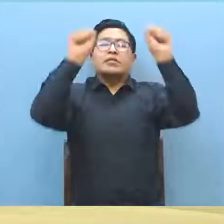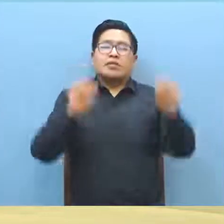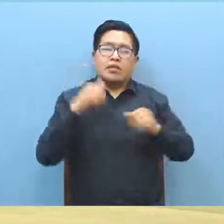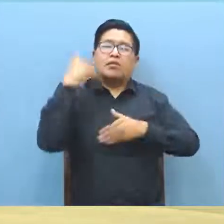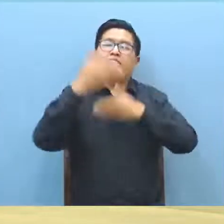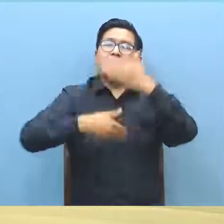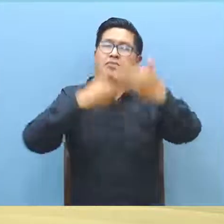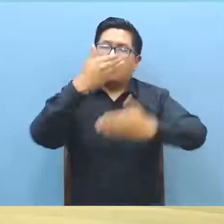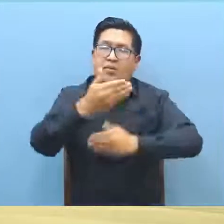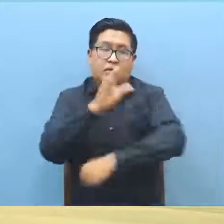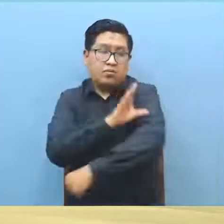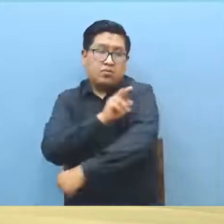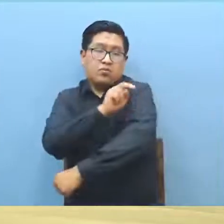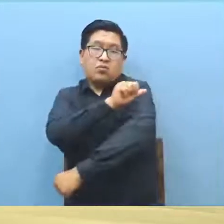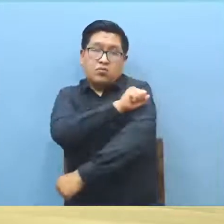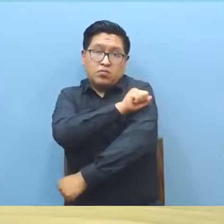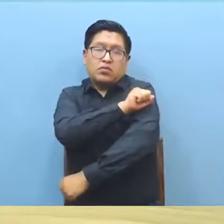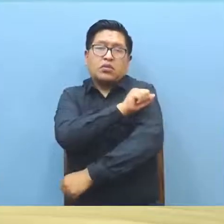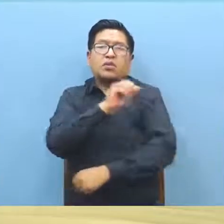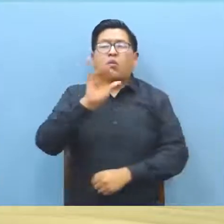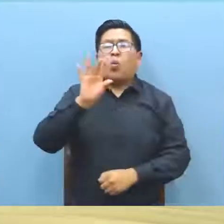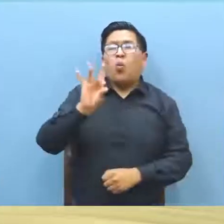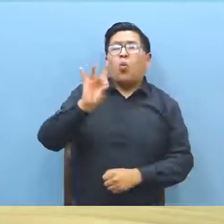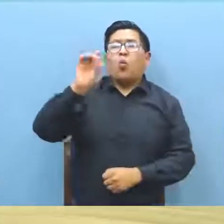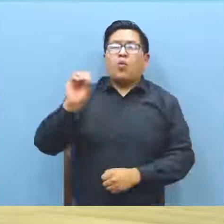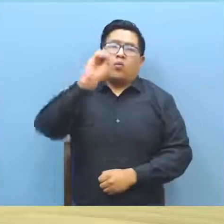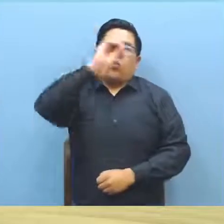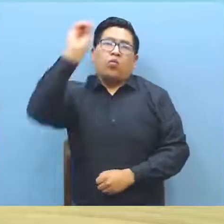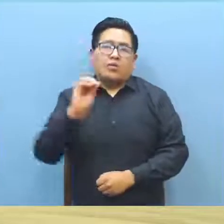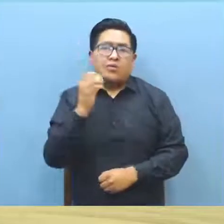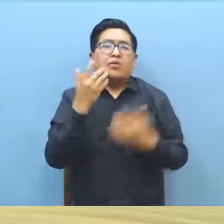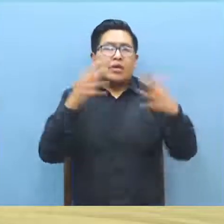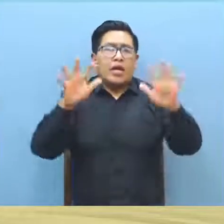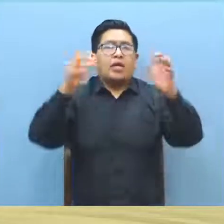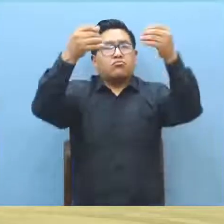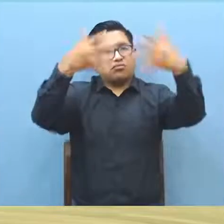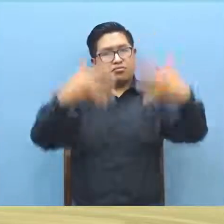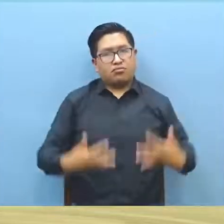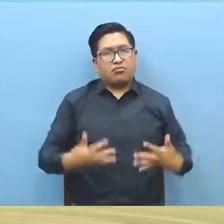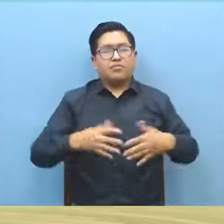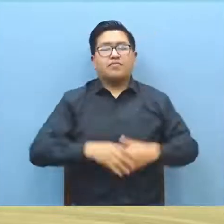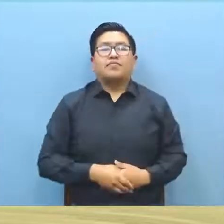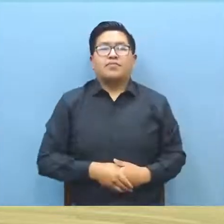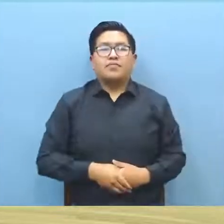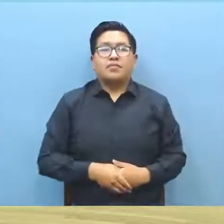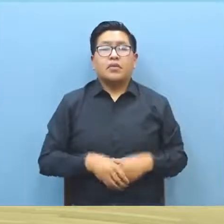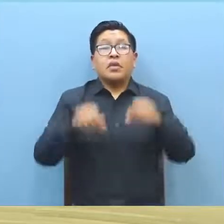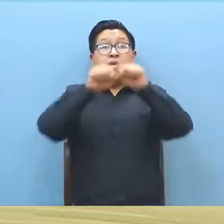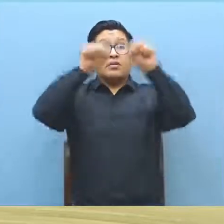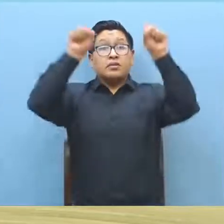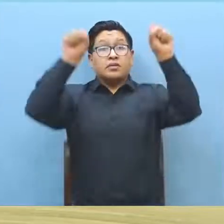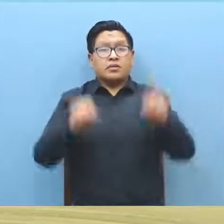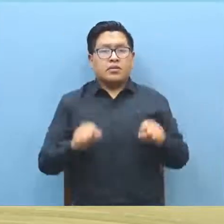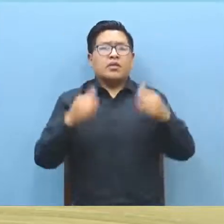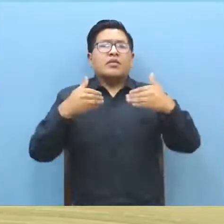Salud de esta región que este proceso alcanzó un 80%. Viene haciendo el seguimiento al sistema de información